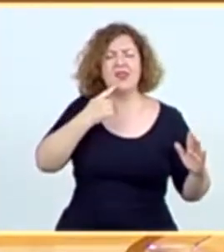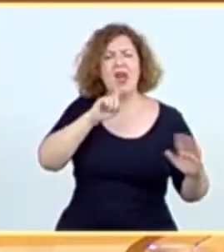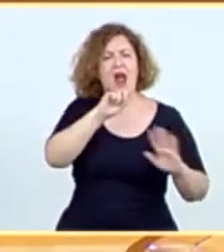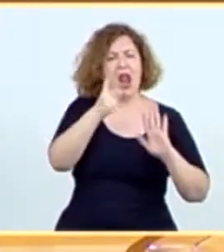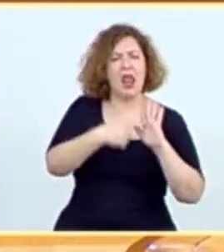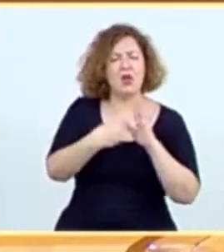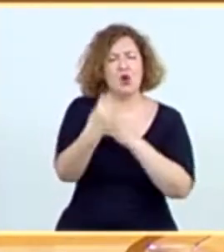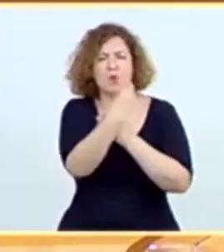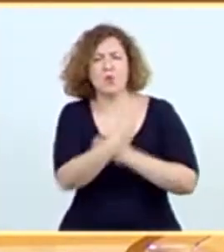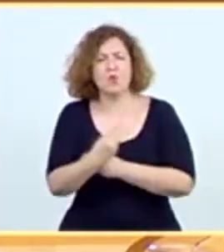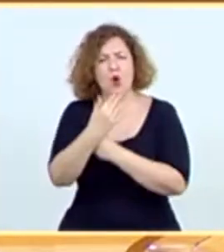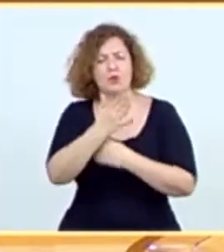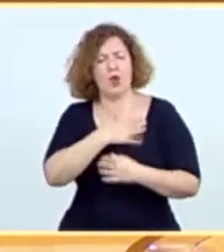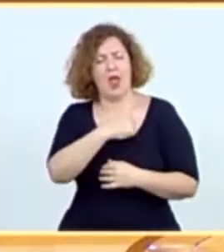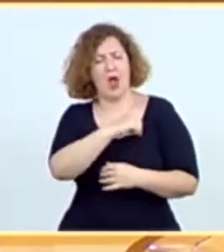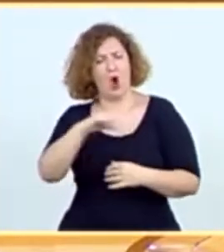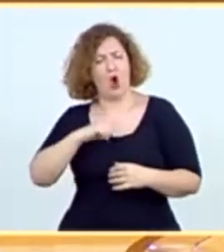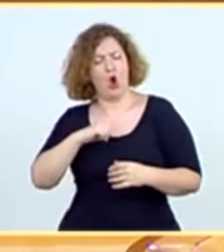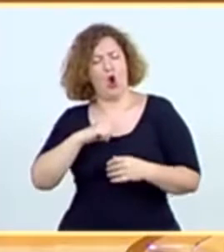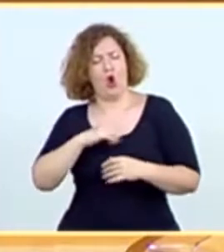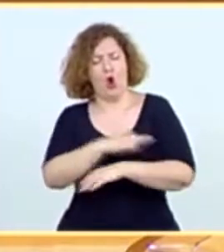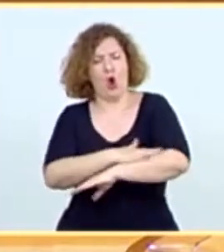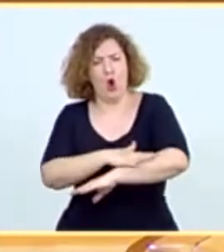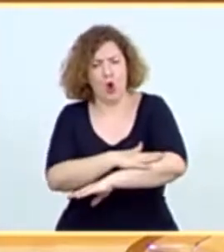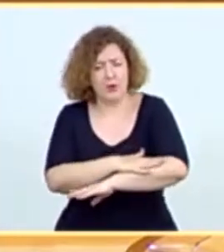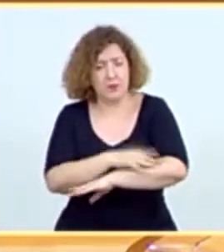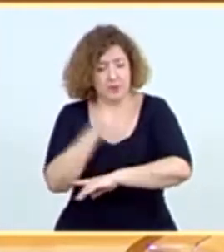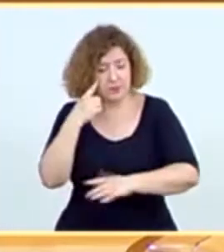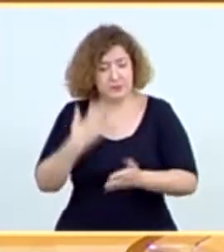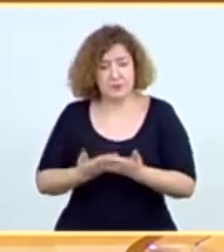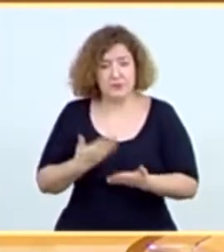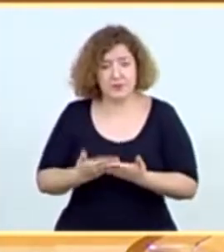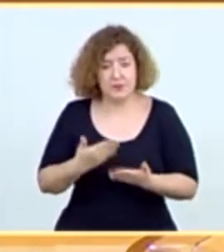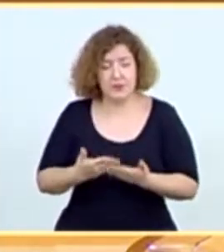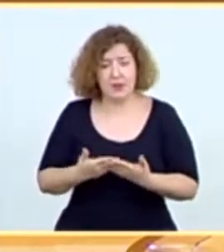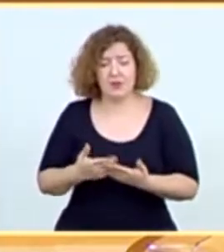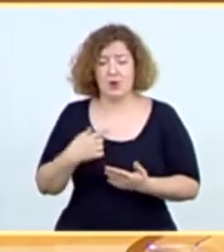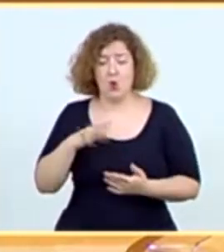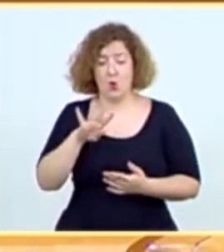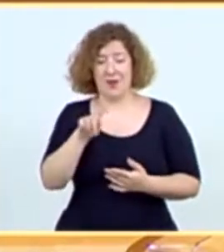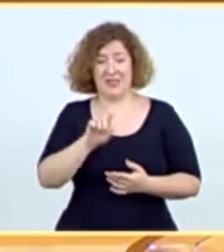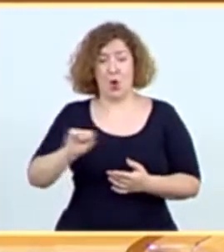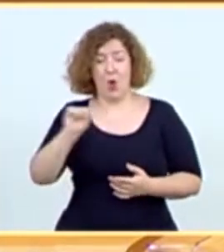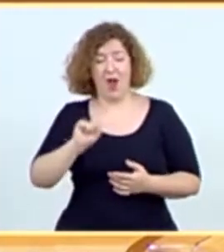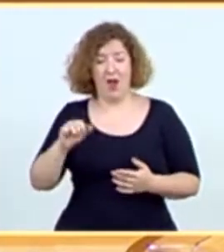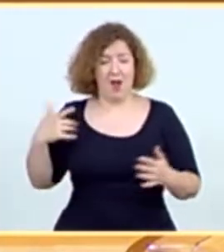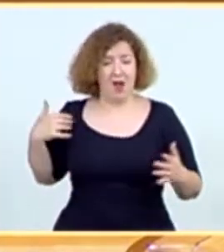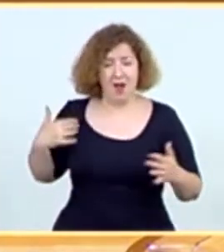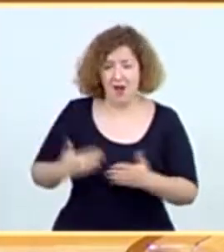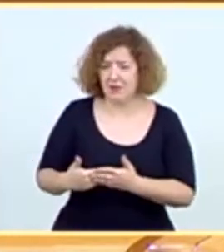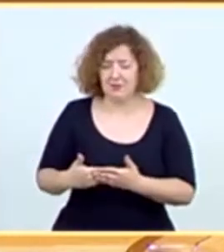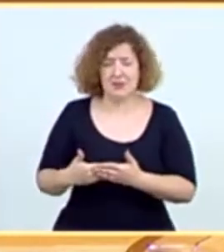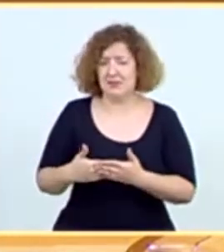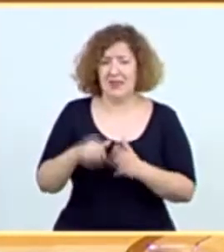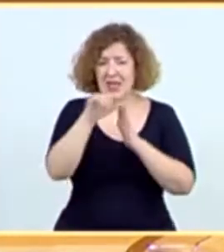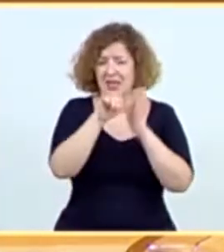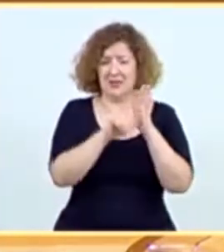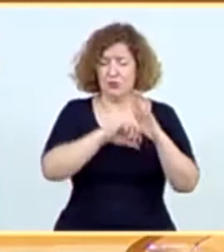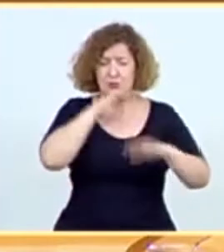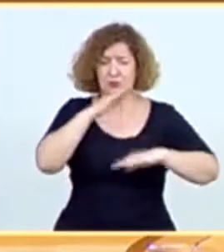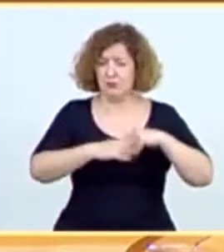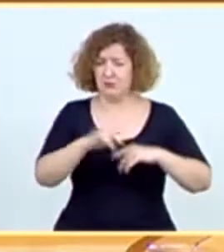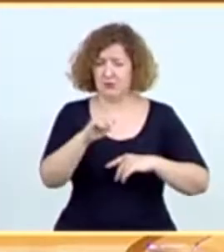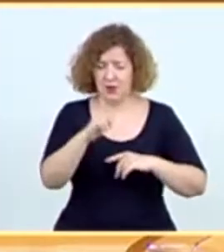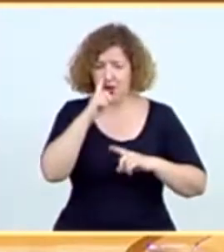ley que protegía a nuestro autogobierno. Sin embargo, lo que hemos vivido en estos 41 años es incumplimiento del Estatuto